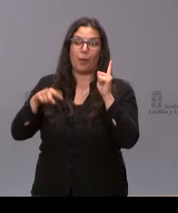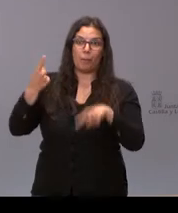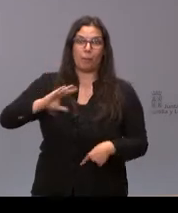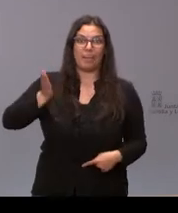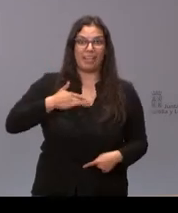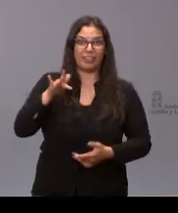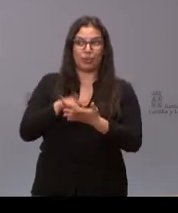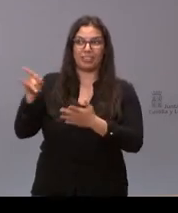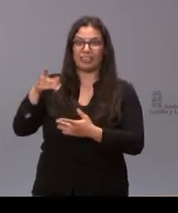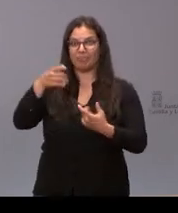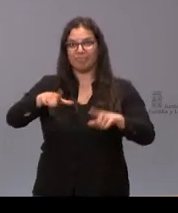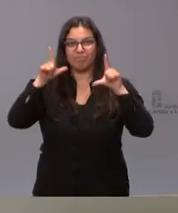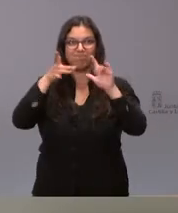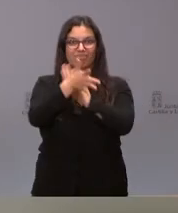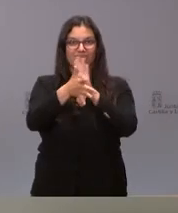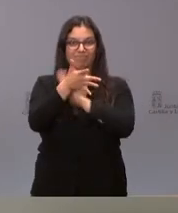muchas gracias